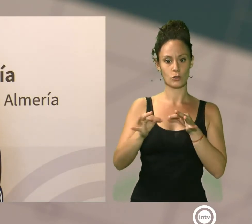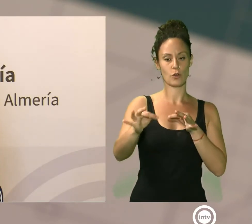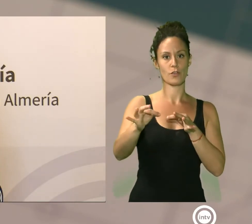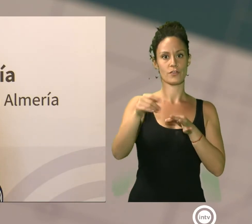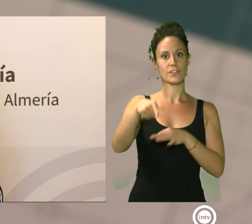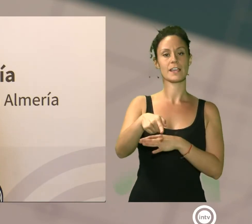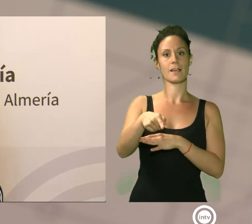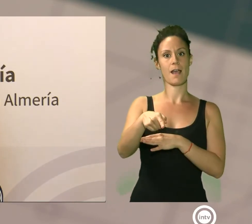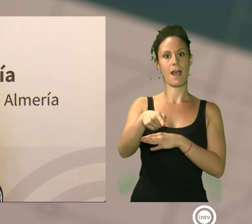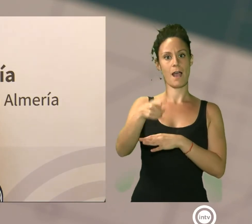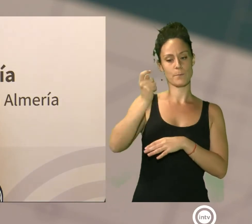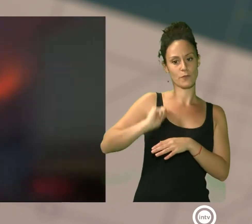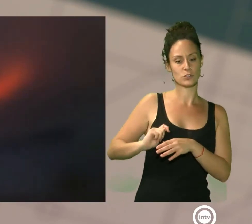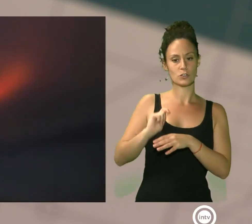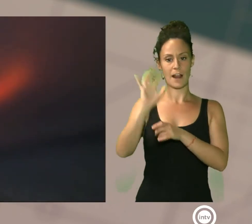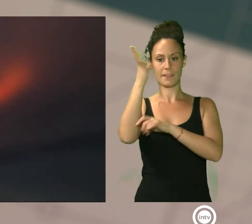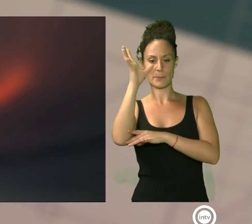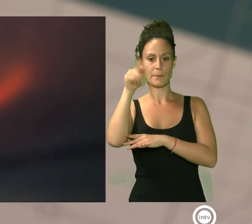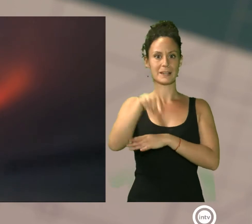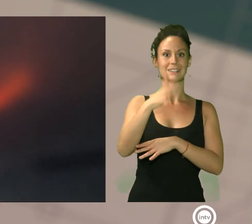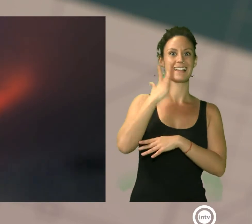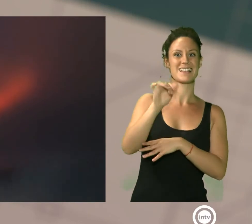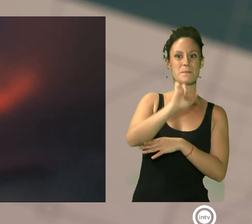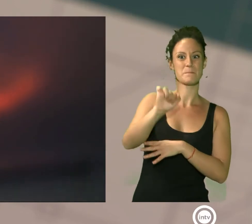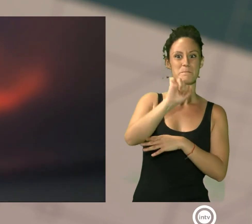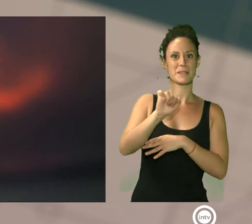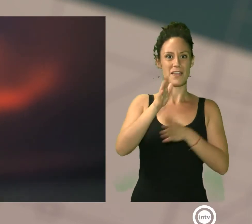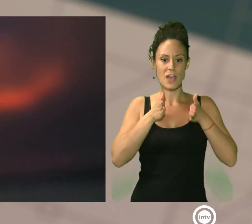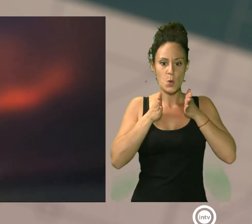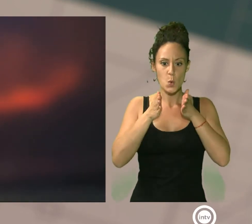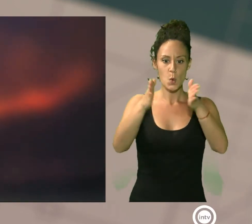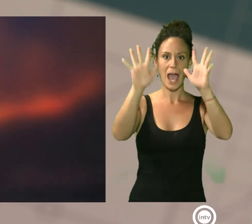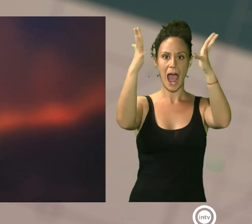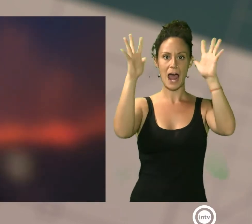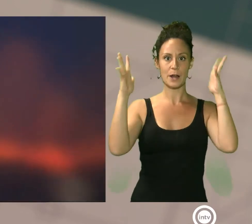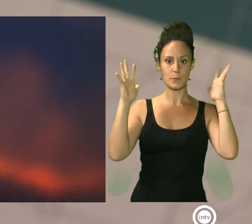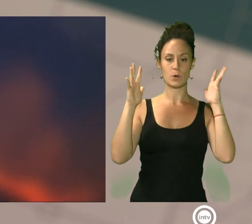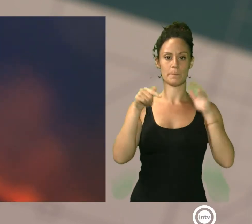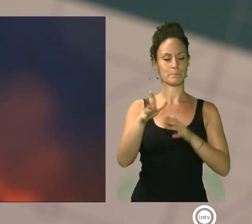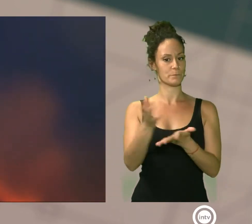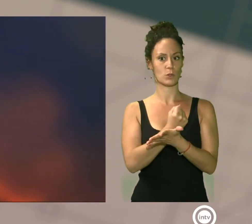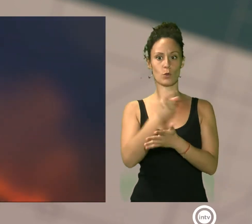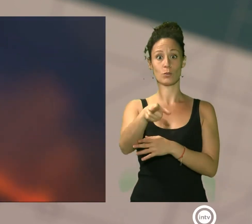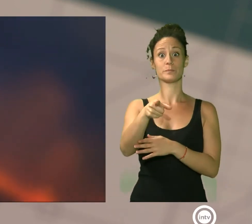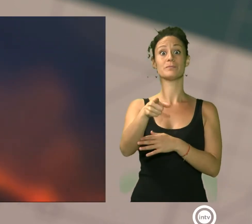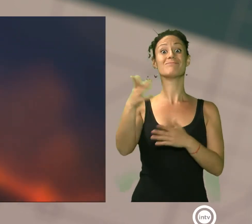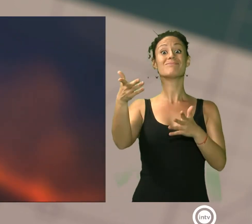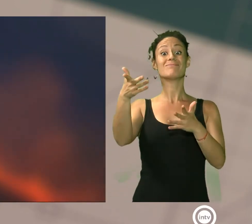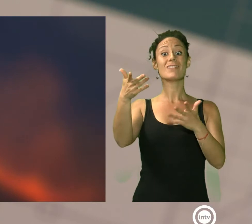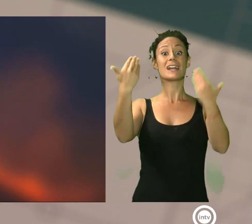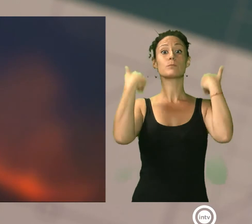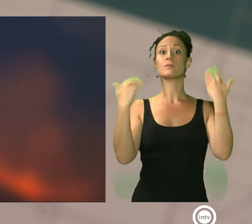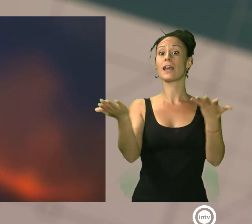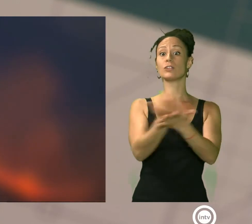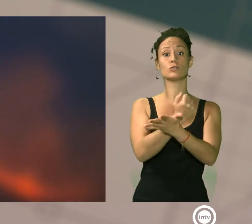con esa limpieza de cortafuegos. Les recordamos que entre todos tenemos que evitar que se repitan imágenes como las vividas recientemente en